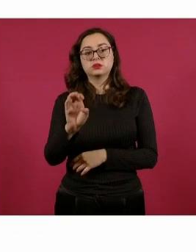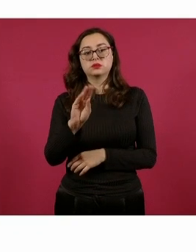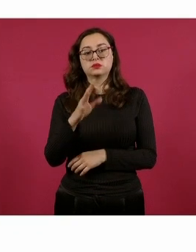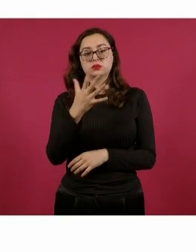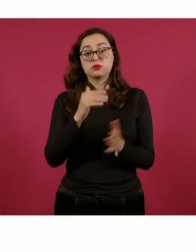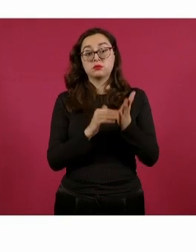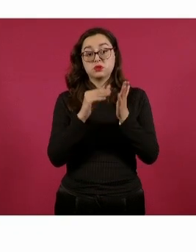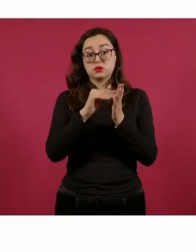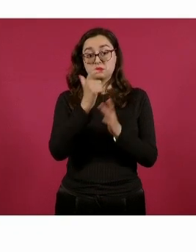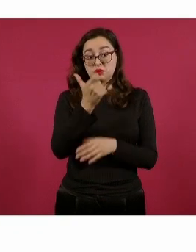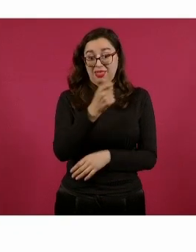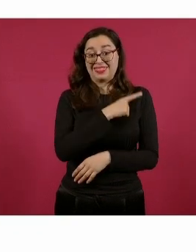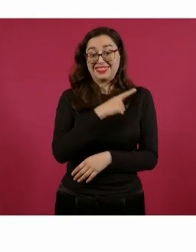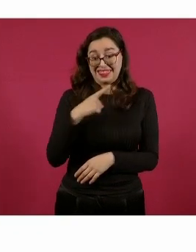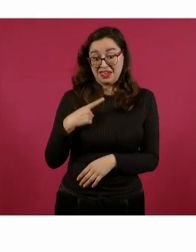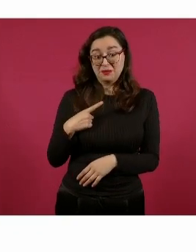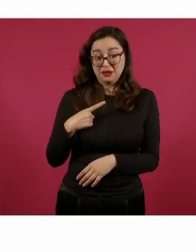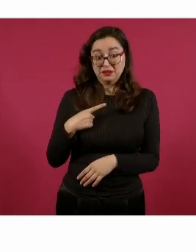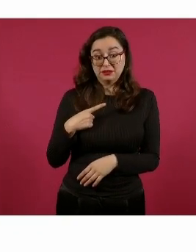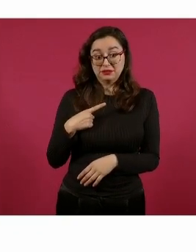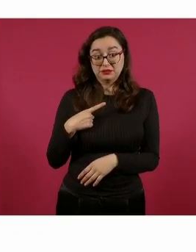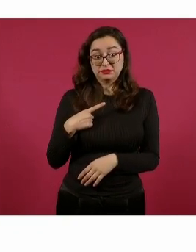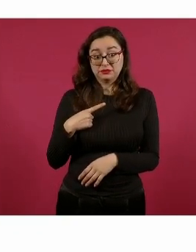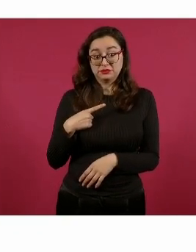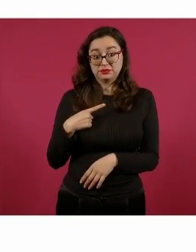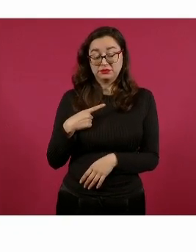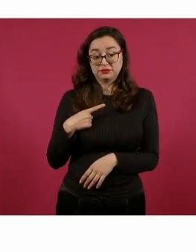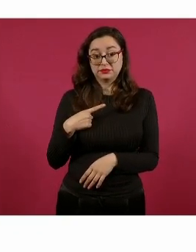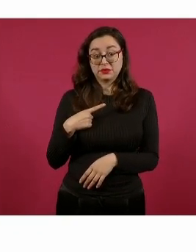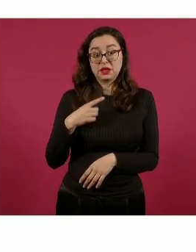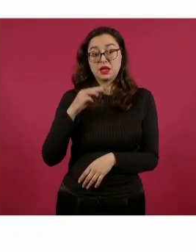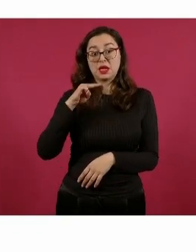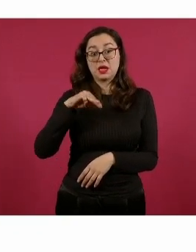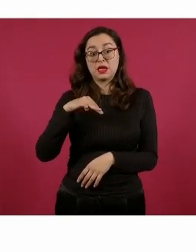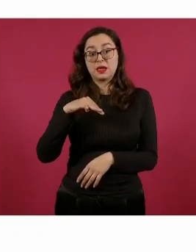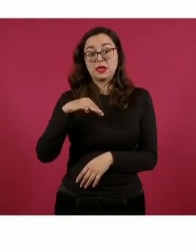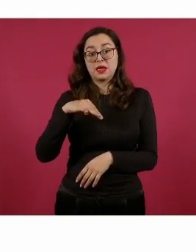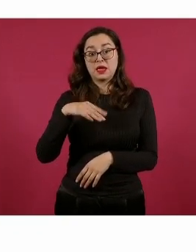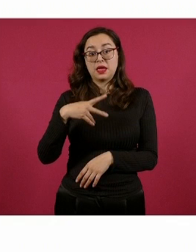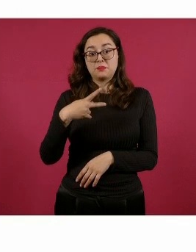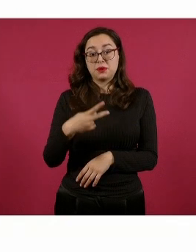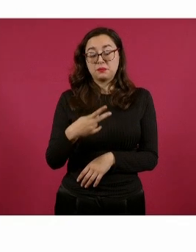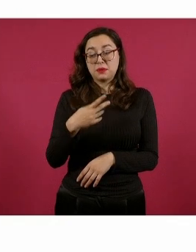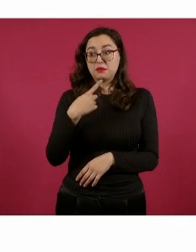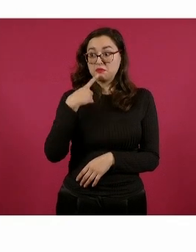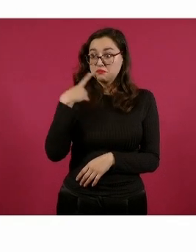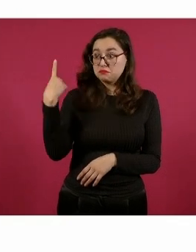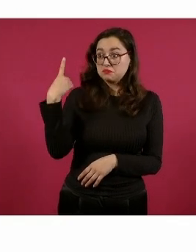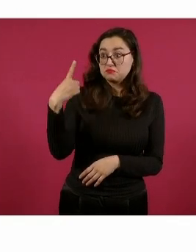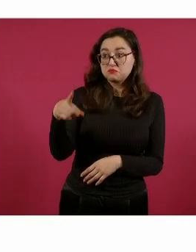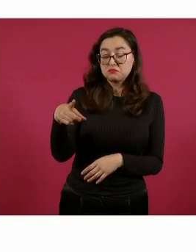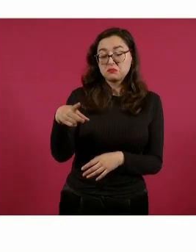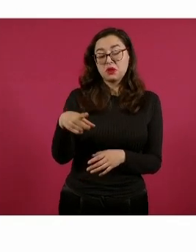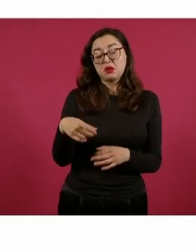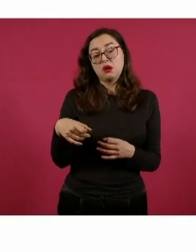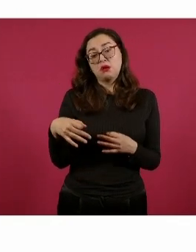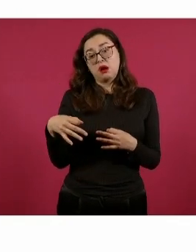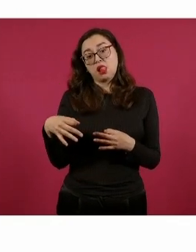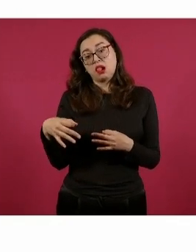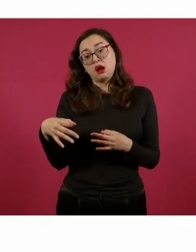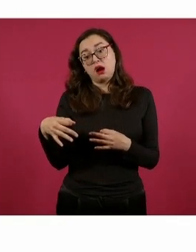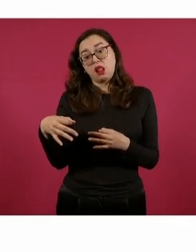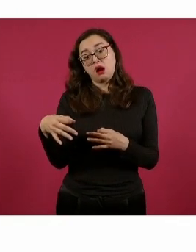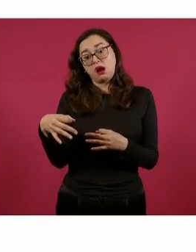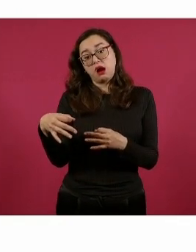195 días para darle